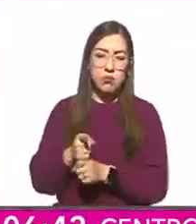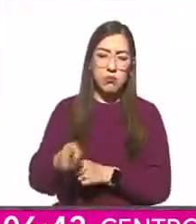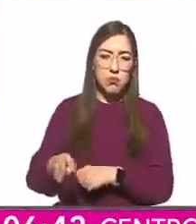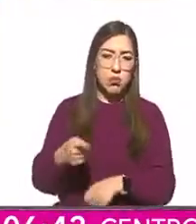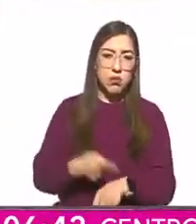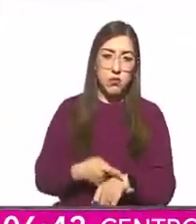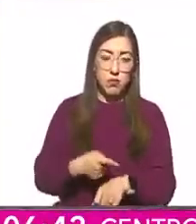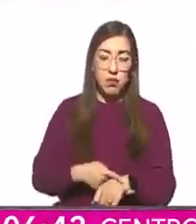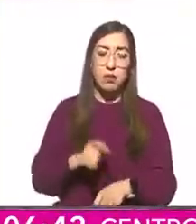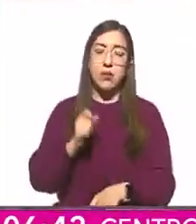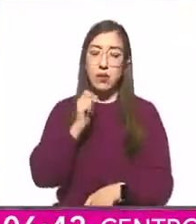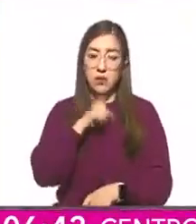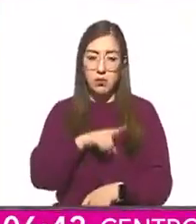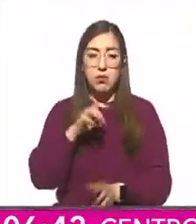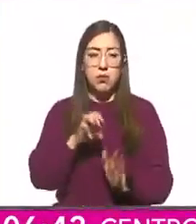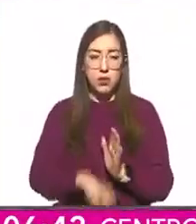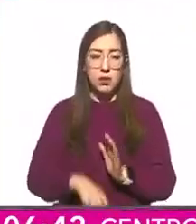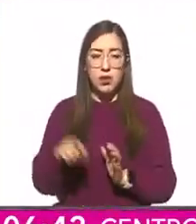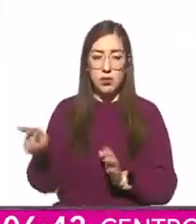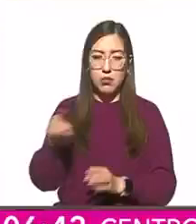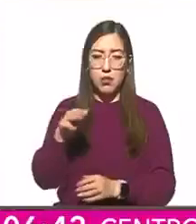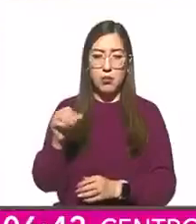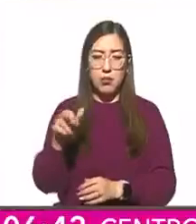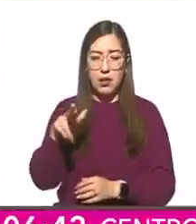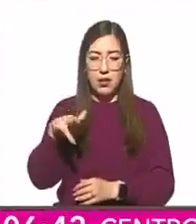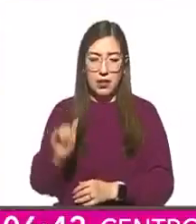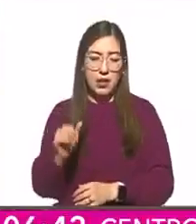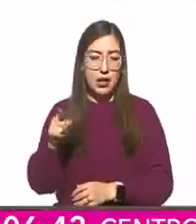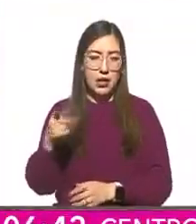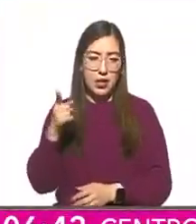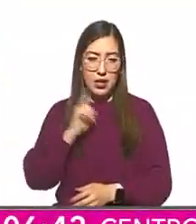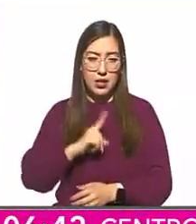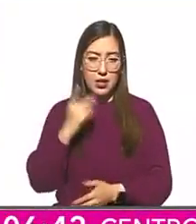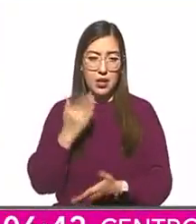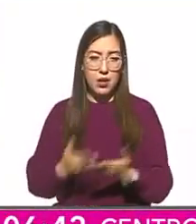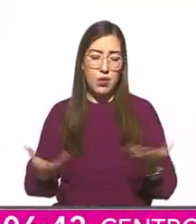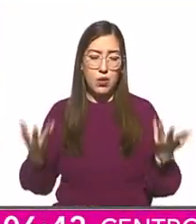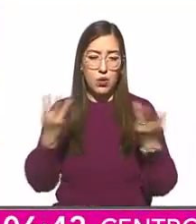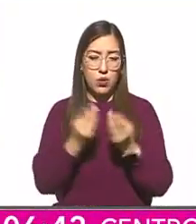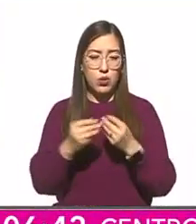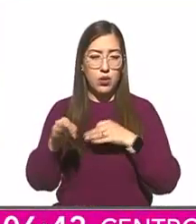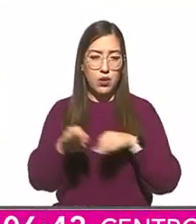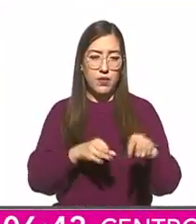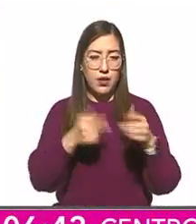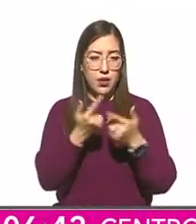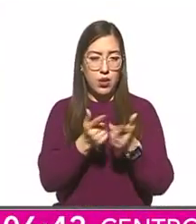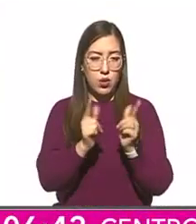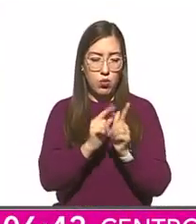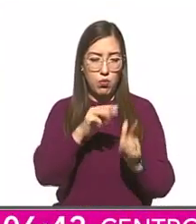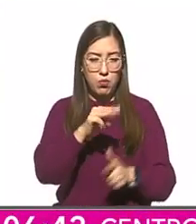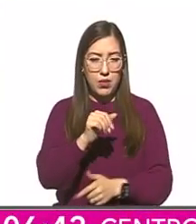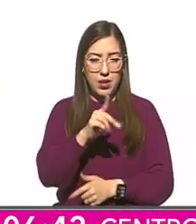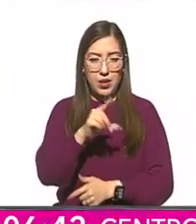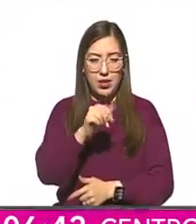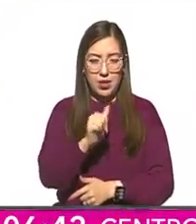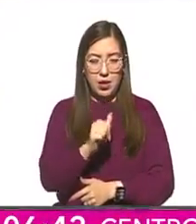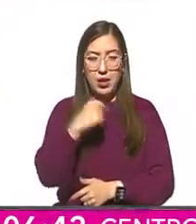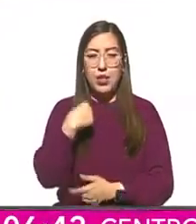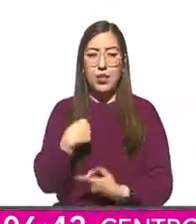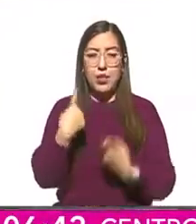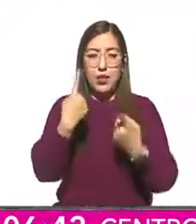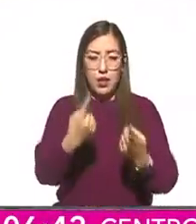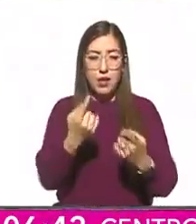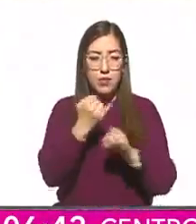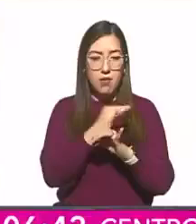fue el caso de María, que hoy trabaja en la asociación La Orden de Malta, brindando información a mujeres